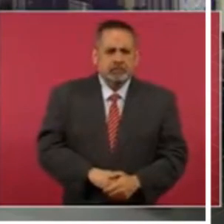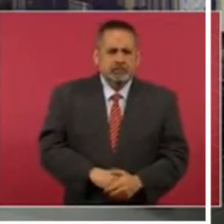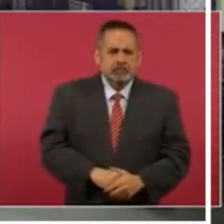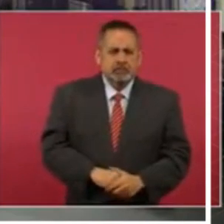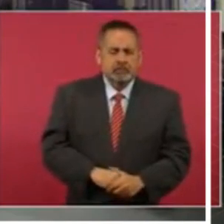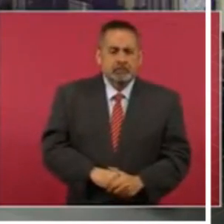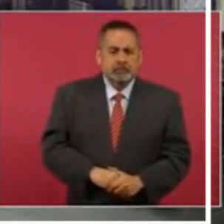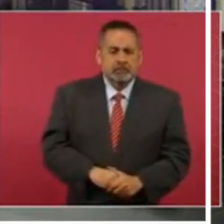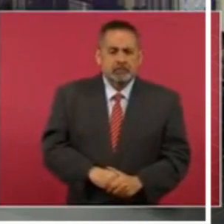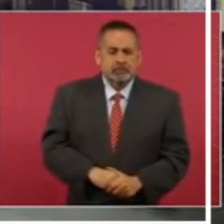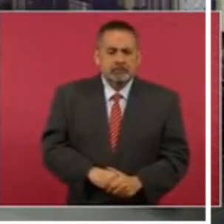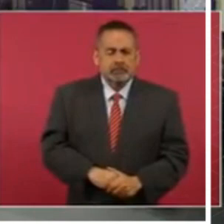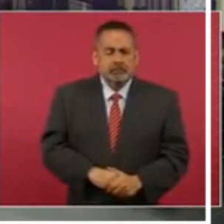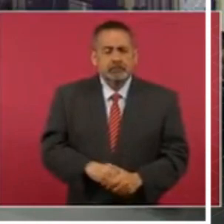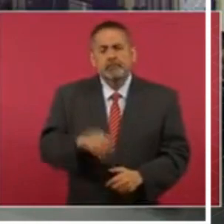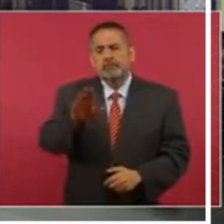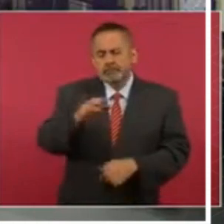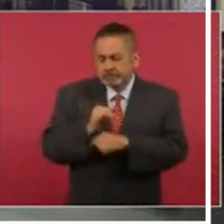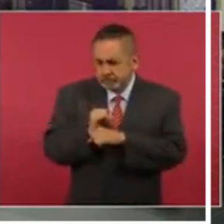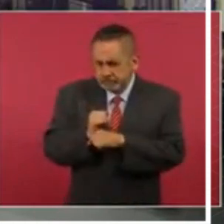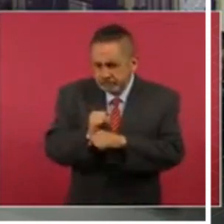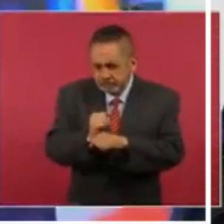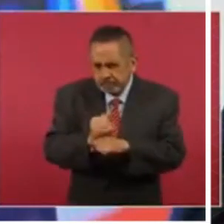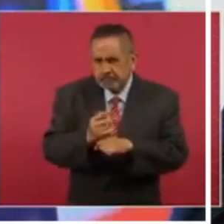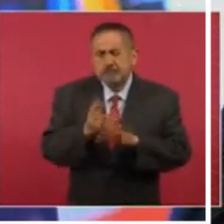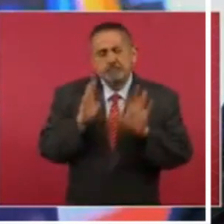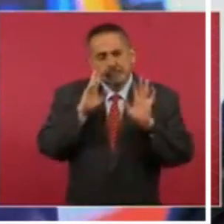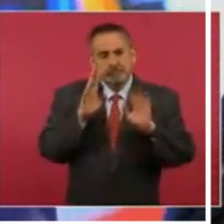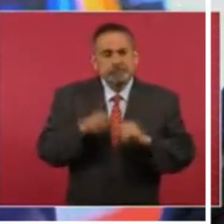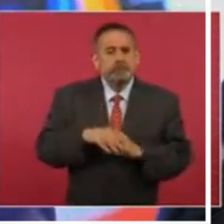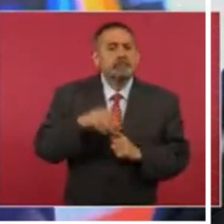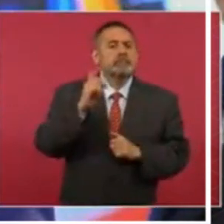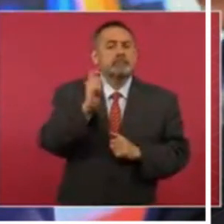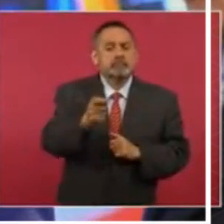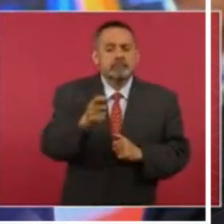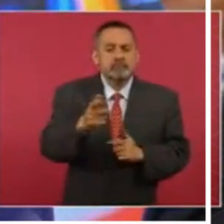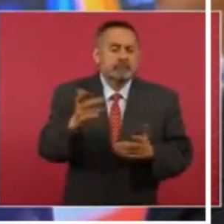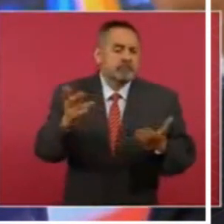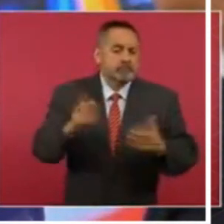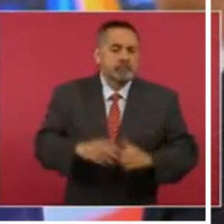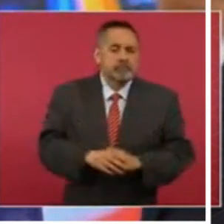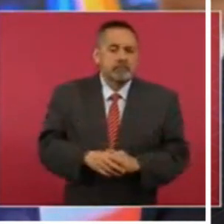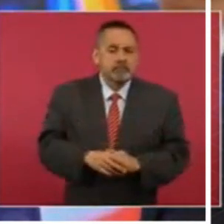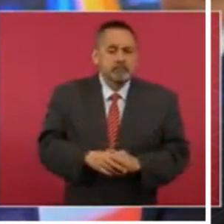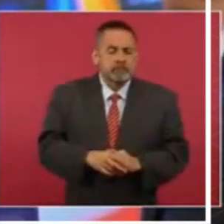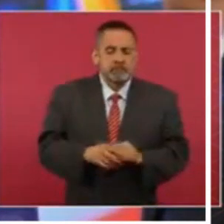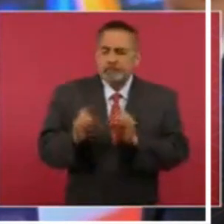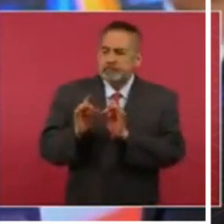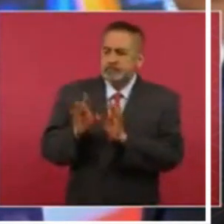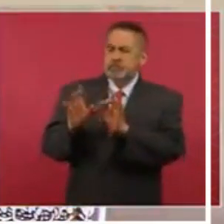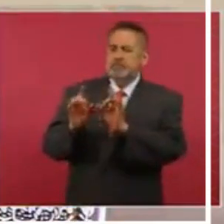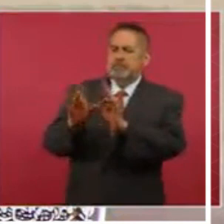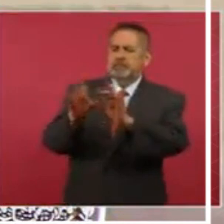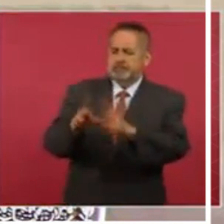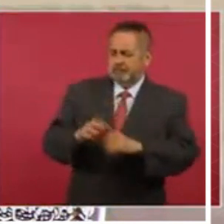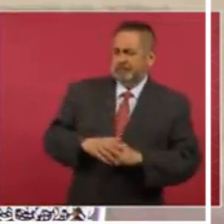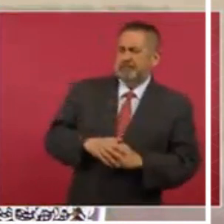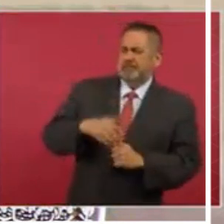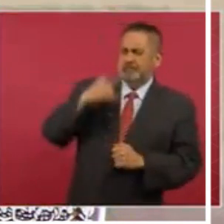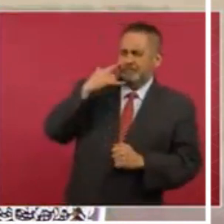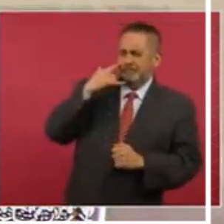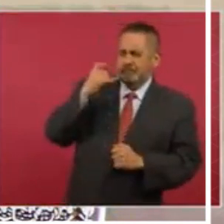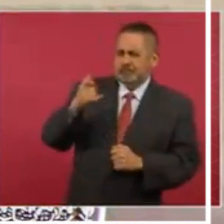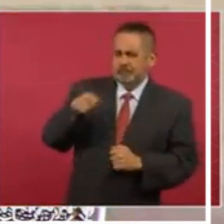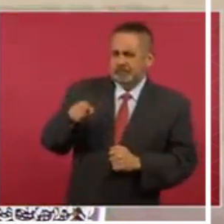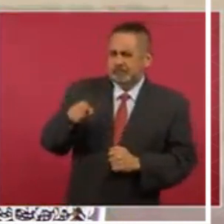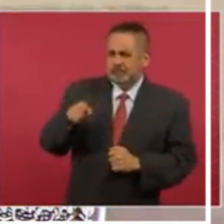Hay que hacer todas las investigaciones. Lo que sí podemos decir es que son episodios que están, digamos, fuera